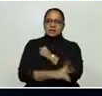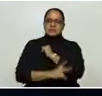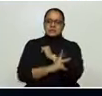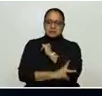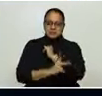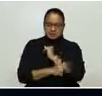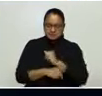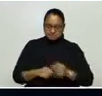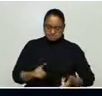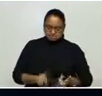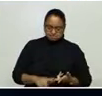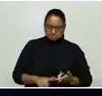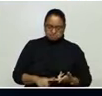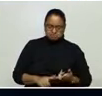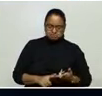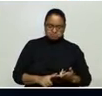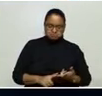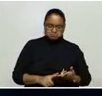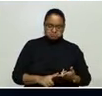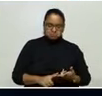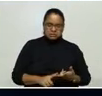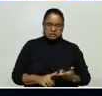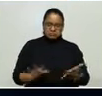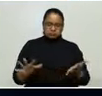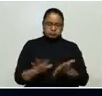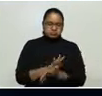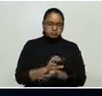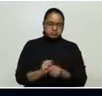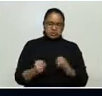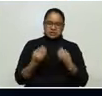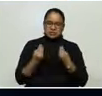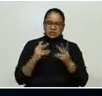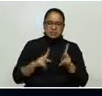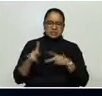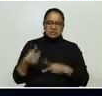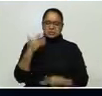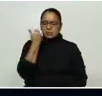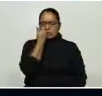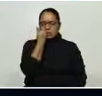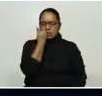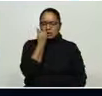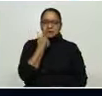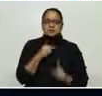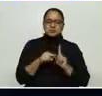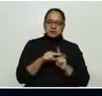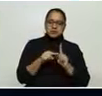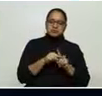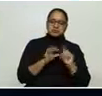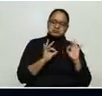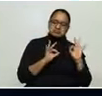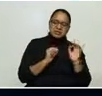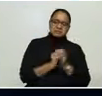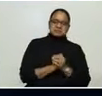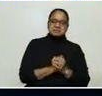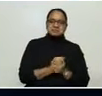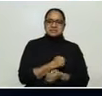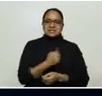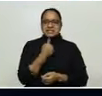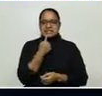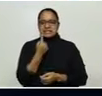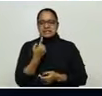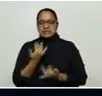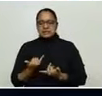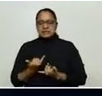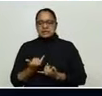una situación catastrófica. Esto es la parte positiva. Generalmente yo trato de resaltar las cosas